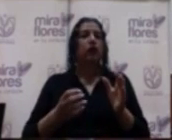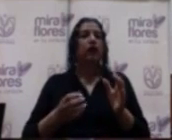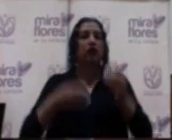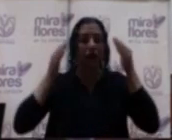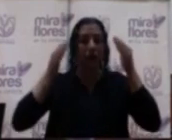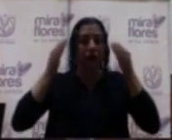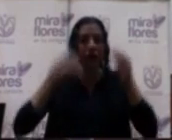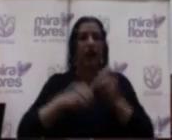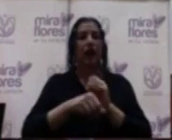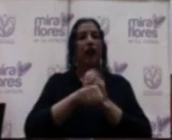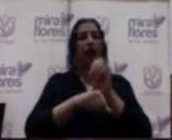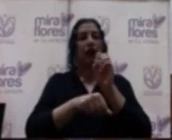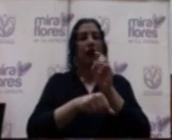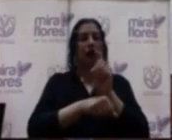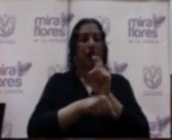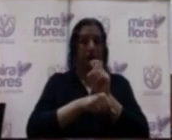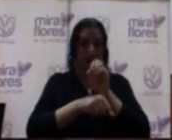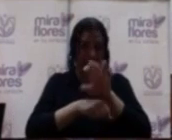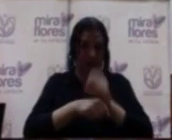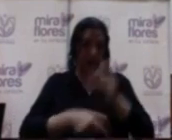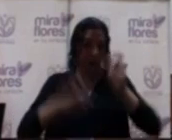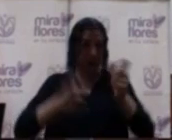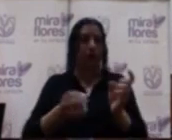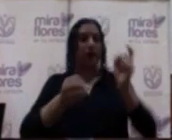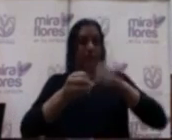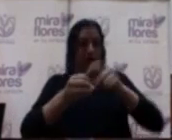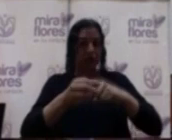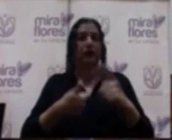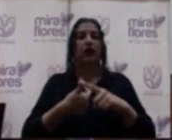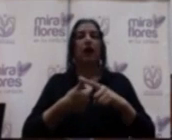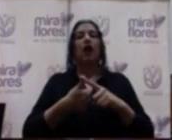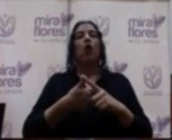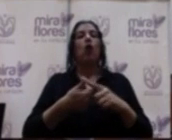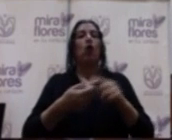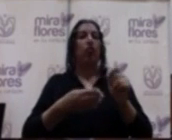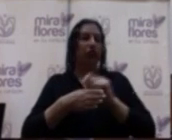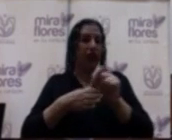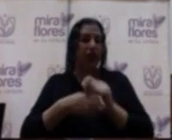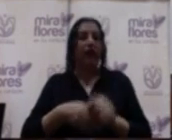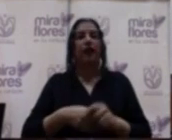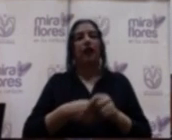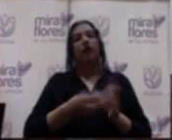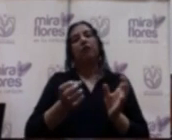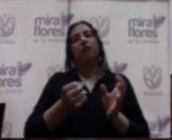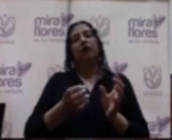capacitación de los agentes participantes, taller informativo del proceso,